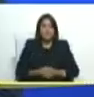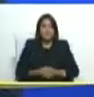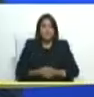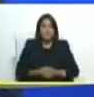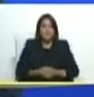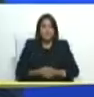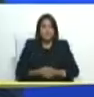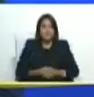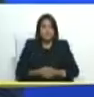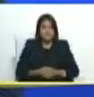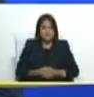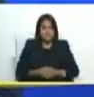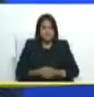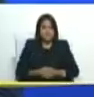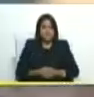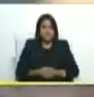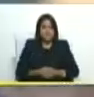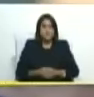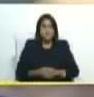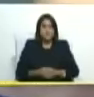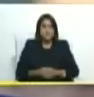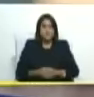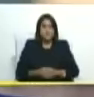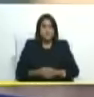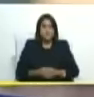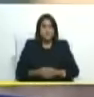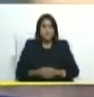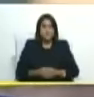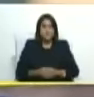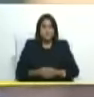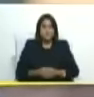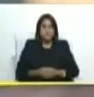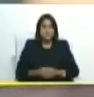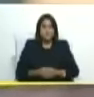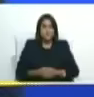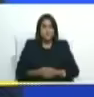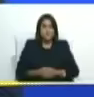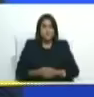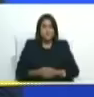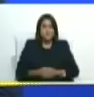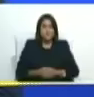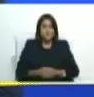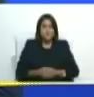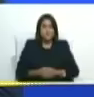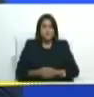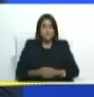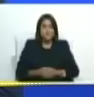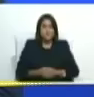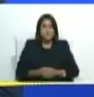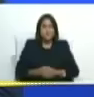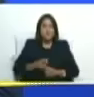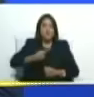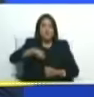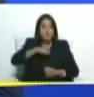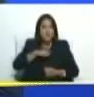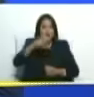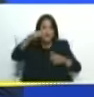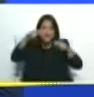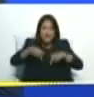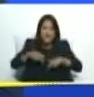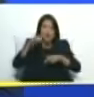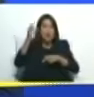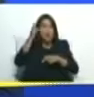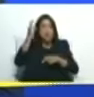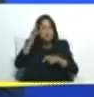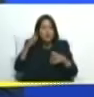la antigua PTJ. Así que estamos en este Consejo de Seguridad ampliado, siempre